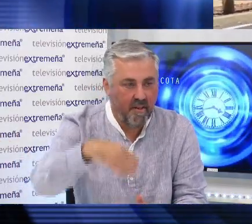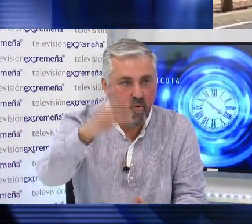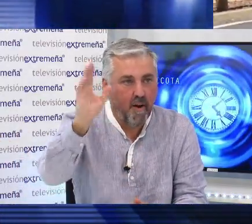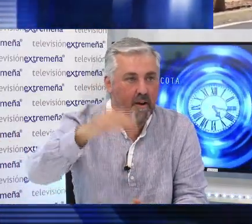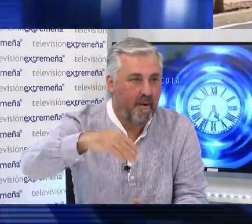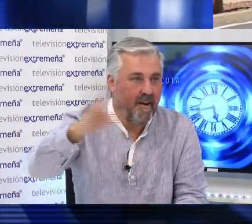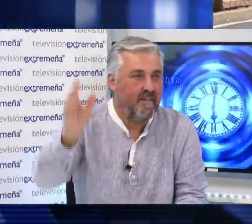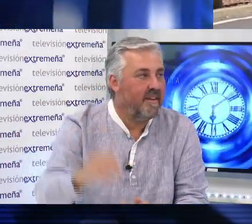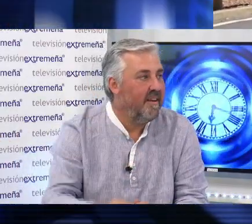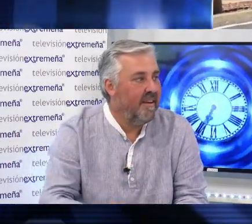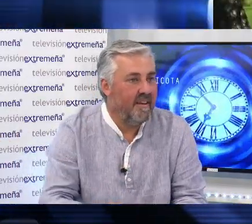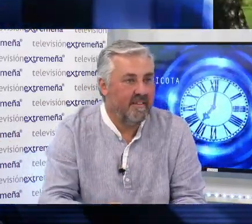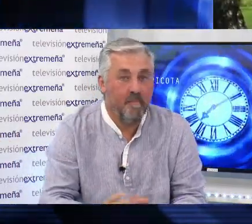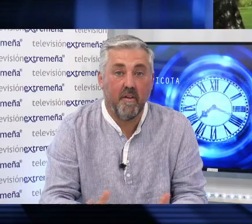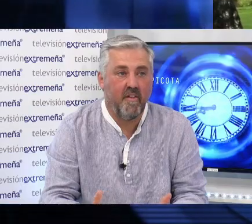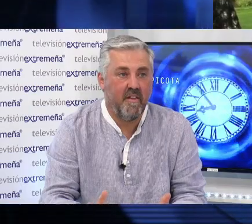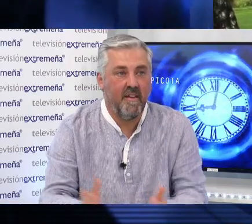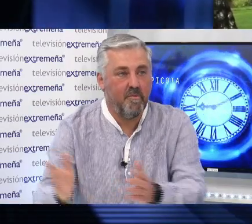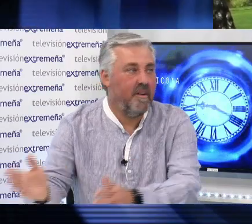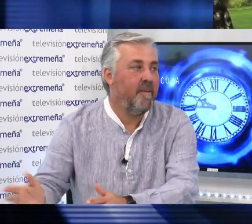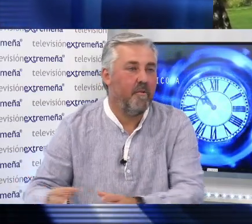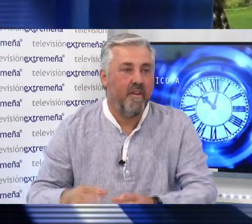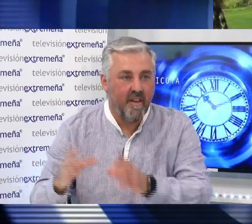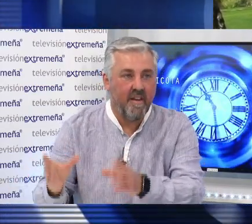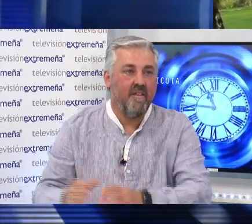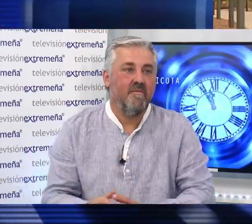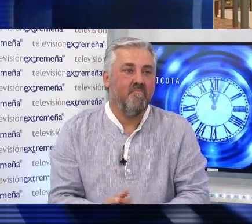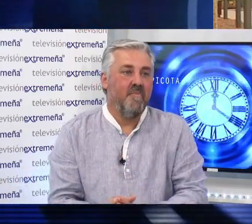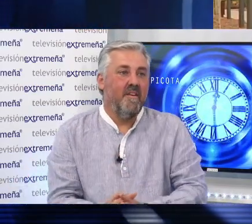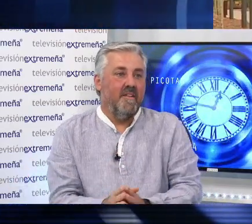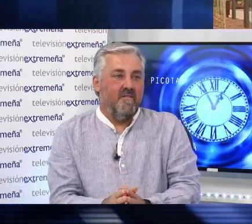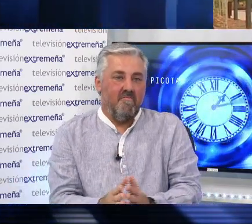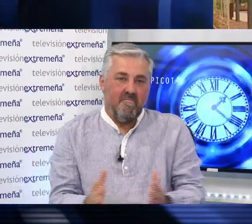toda la zona de Azuaga para adelante, sin poder hacer nada, porque hay que proteger.